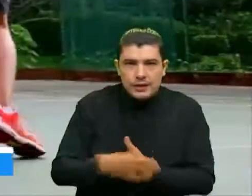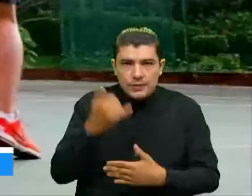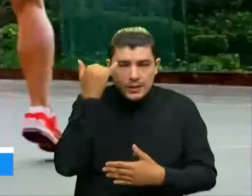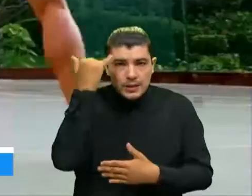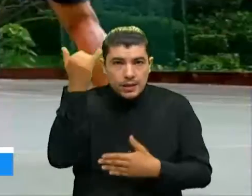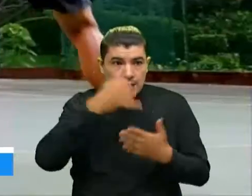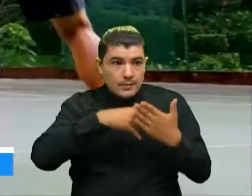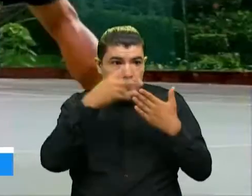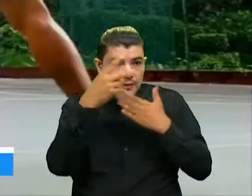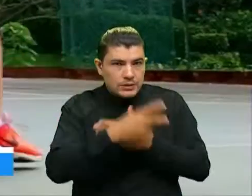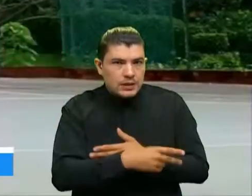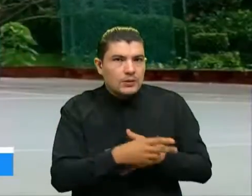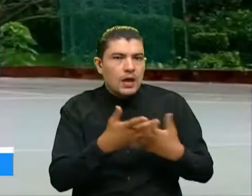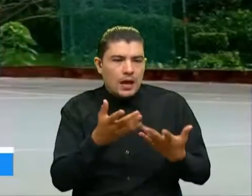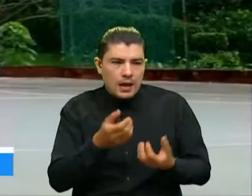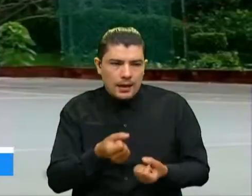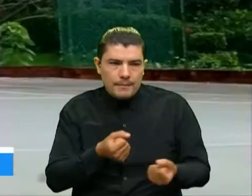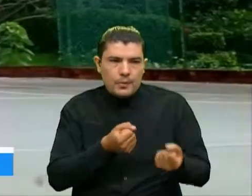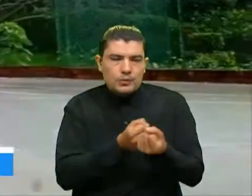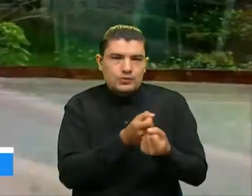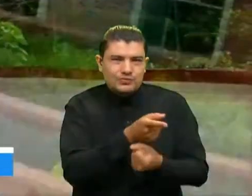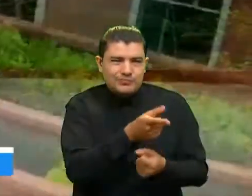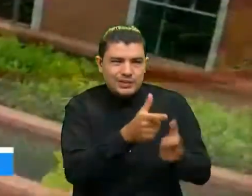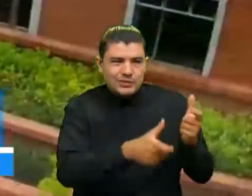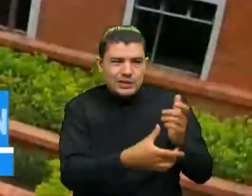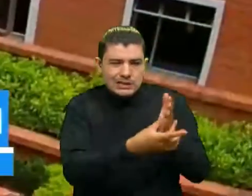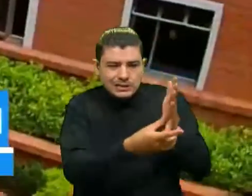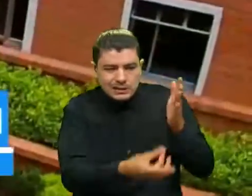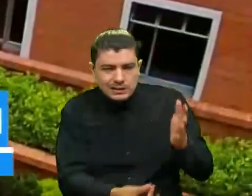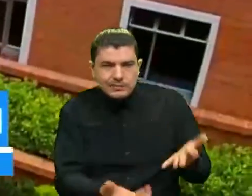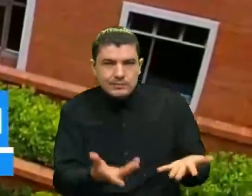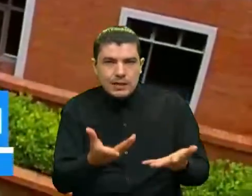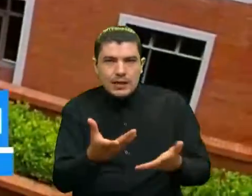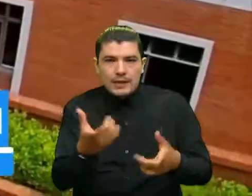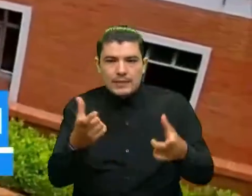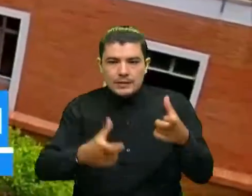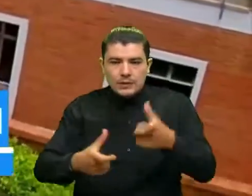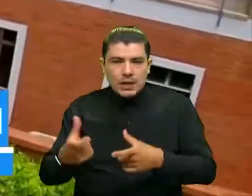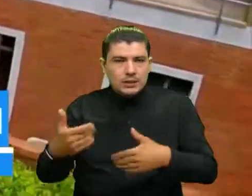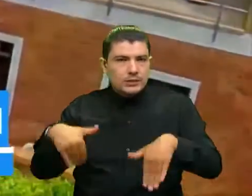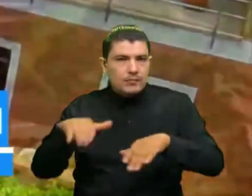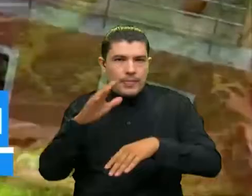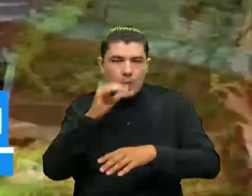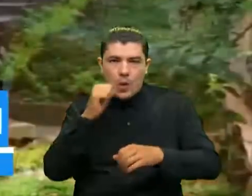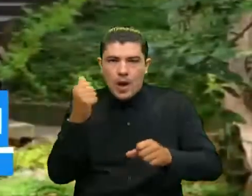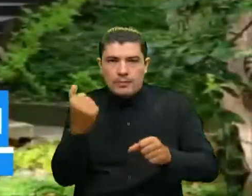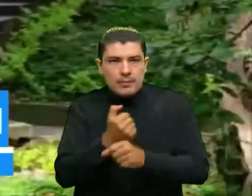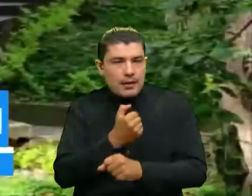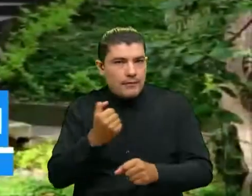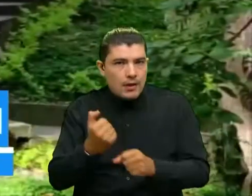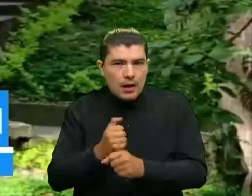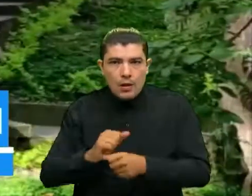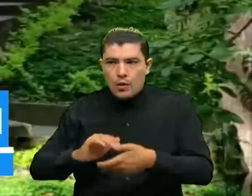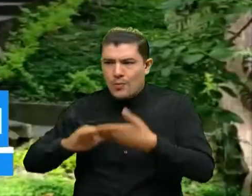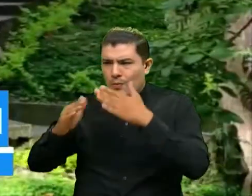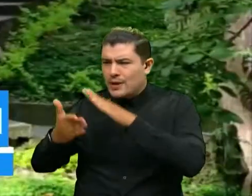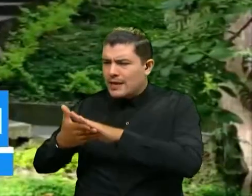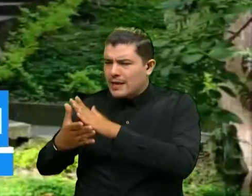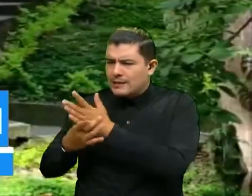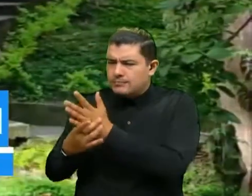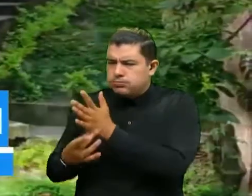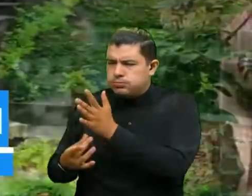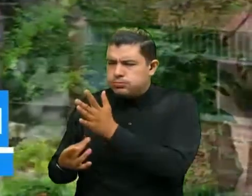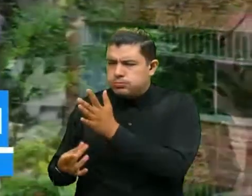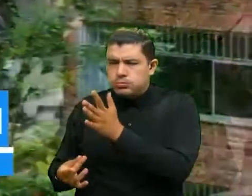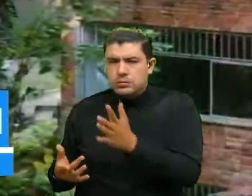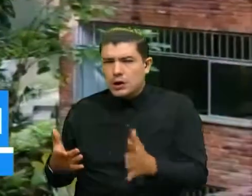asociadas a problemáticas de pobreza de desempleo de comunidades de muy bajos ingresos y cómo